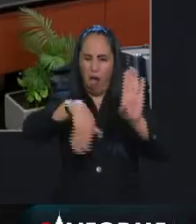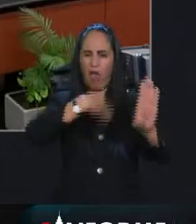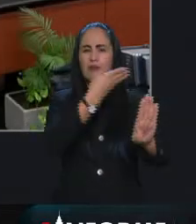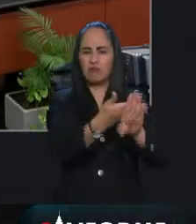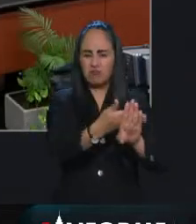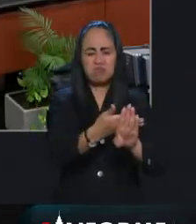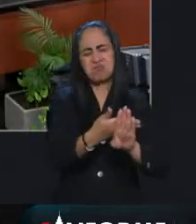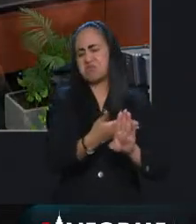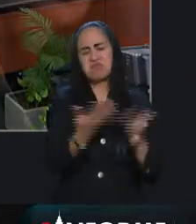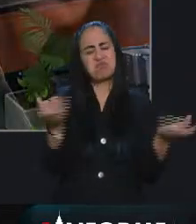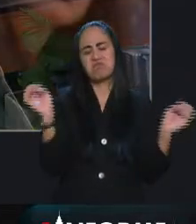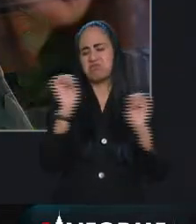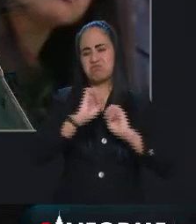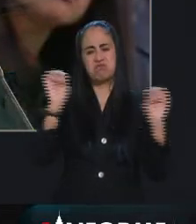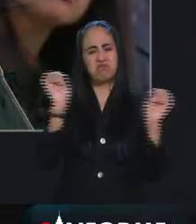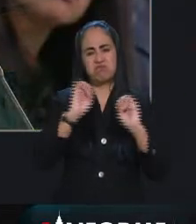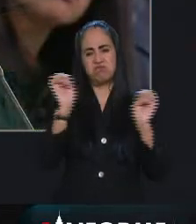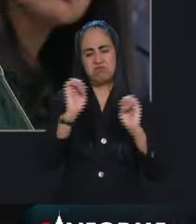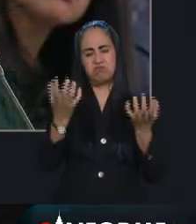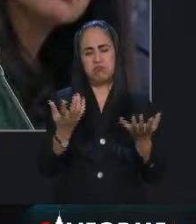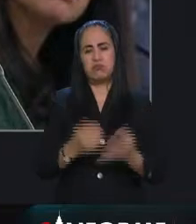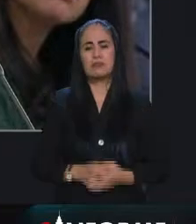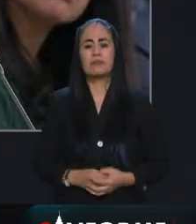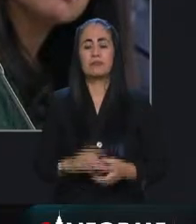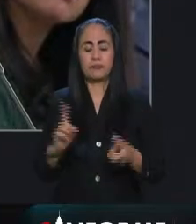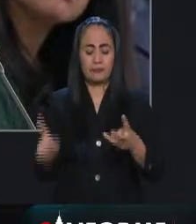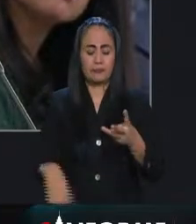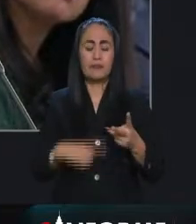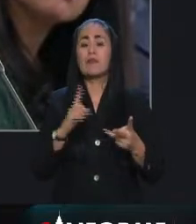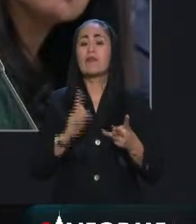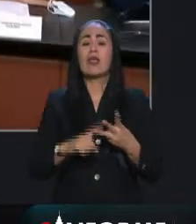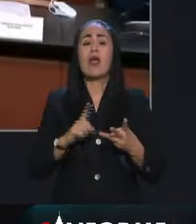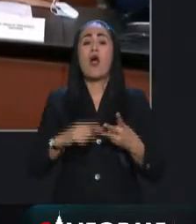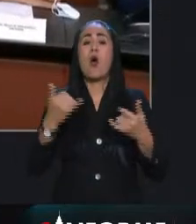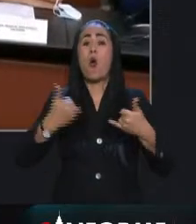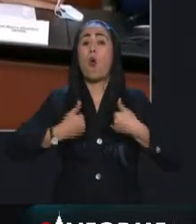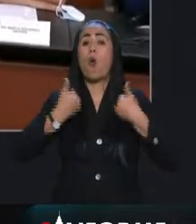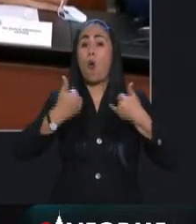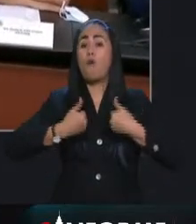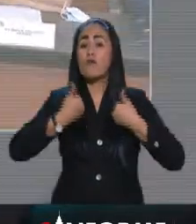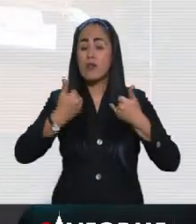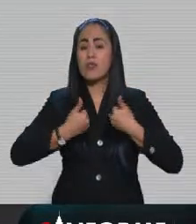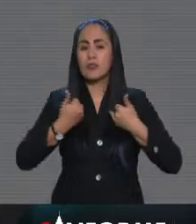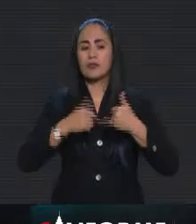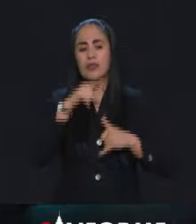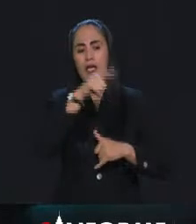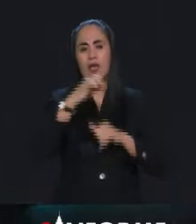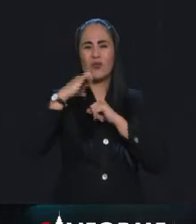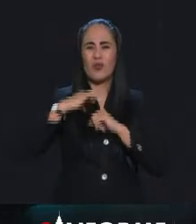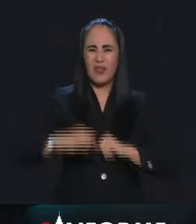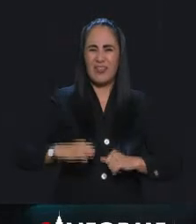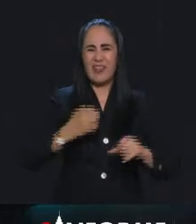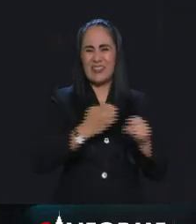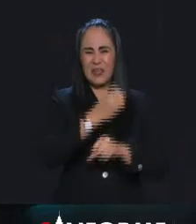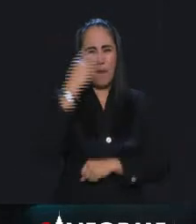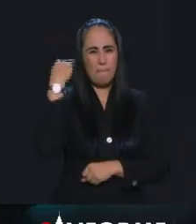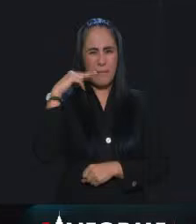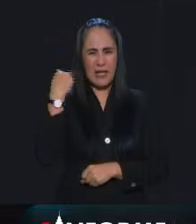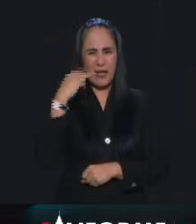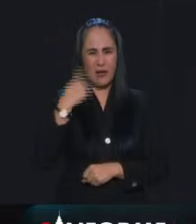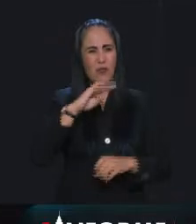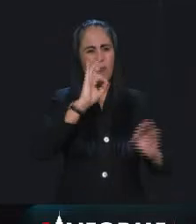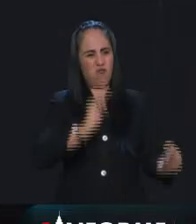Y está el otro caso de los jóvenes que atentaron contra la autoridad y en Veracruz es un delito y fueron